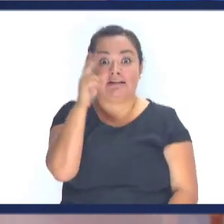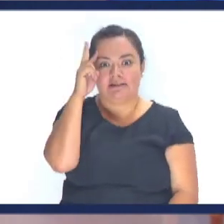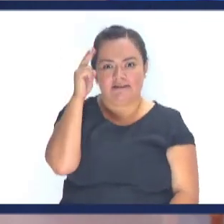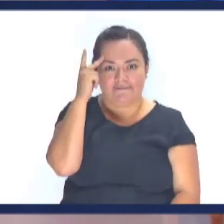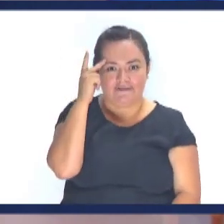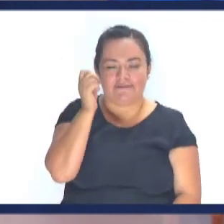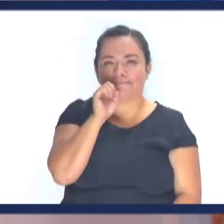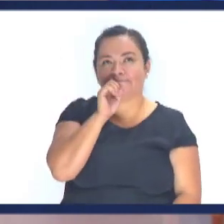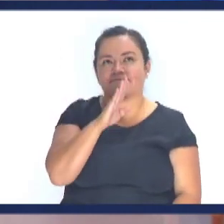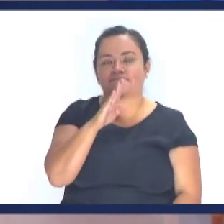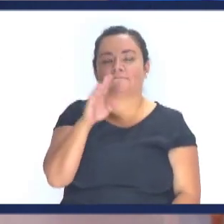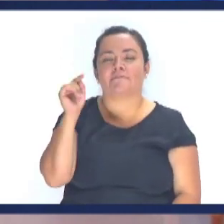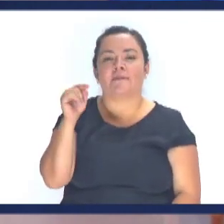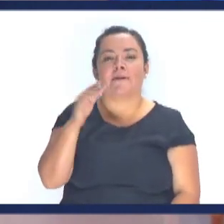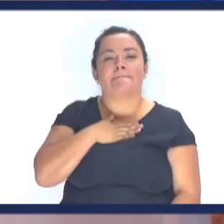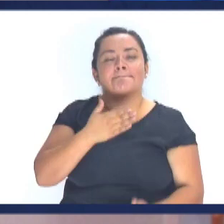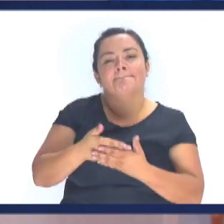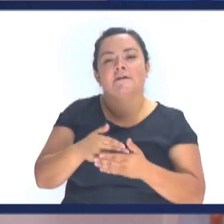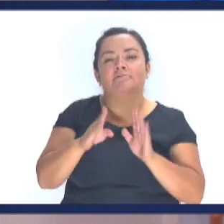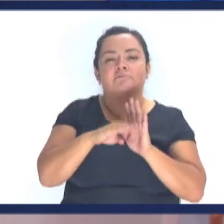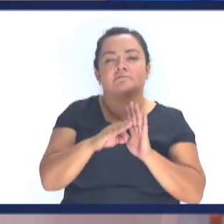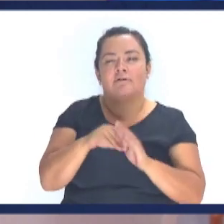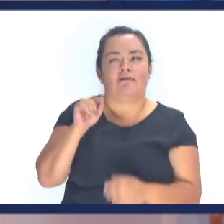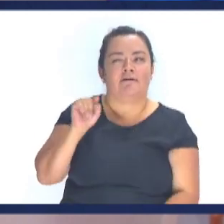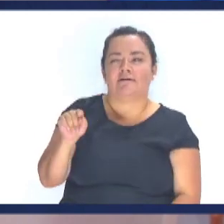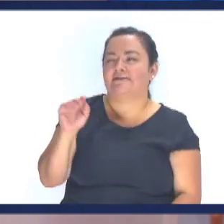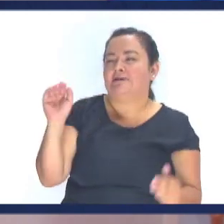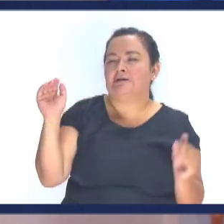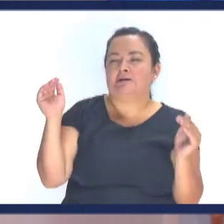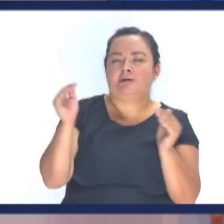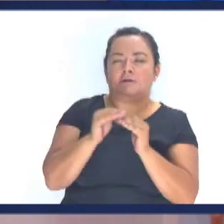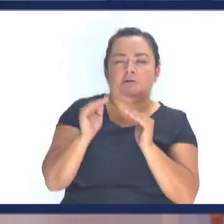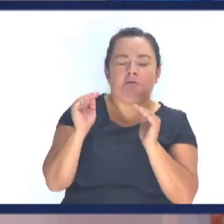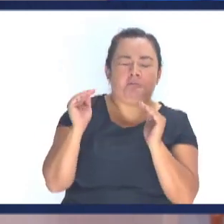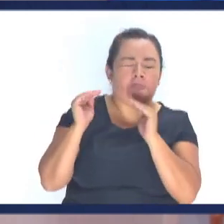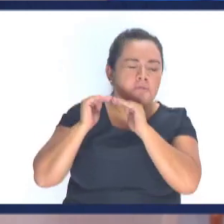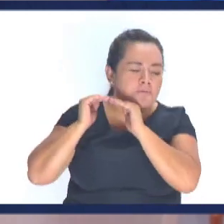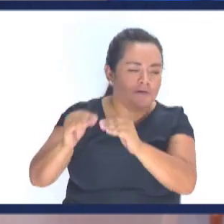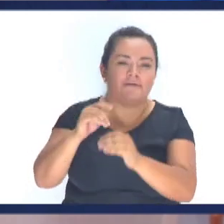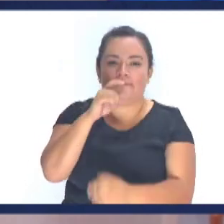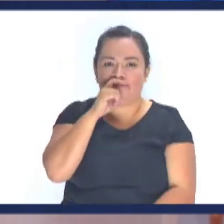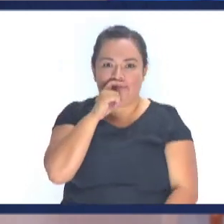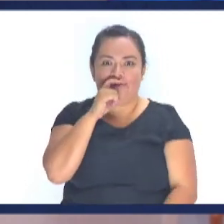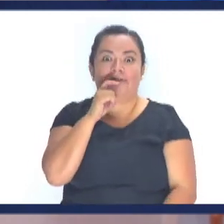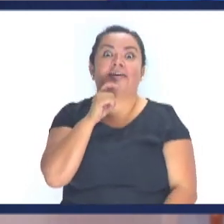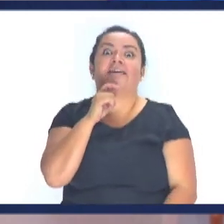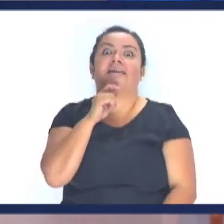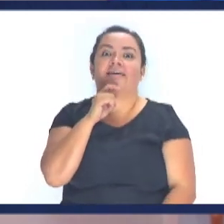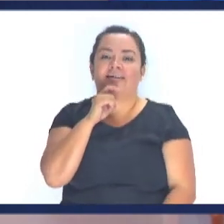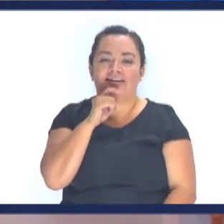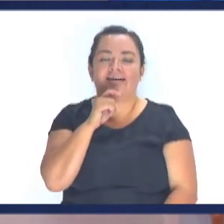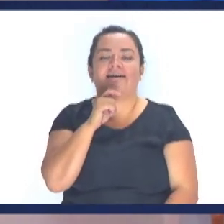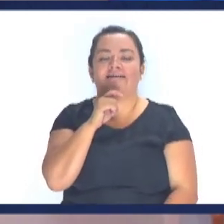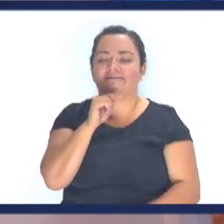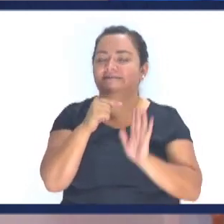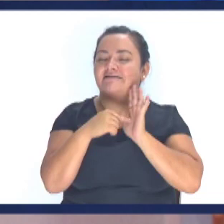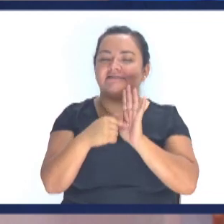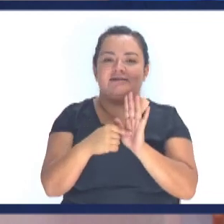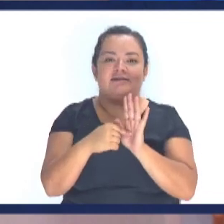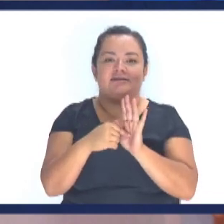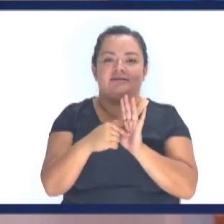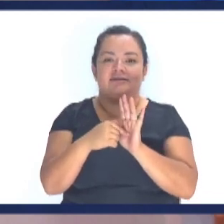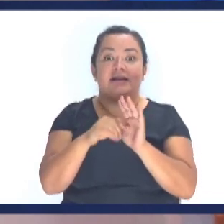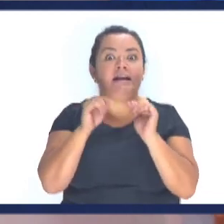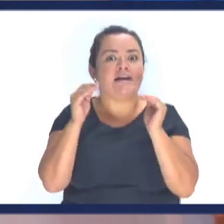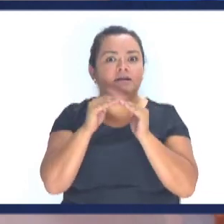a uno de ellos Quizás voy a decir Al menor de ellos Y todo el mundo dice Este es igualito Al papá Ajá Porque el hijo revela Al padre